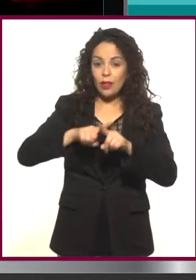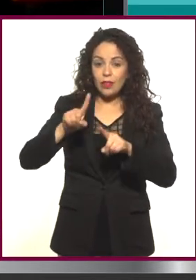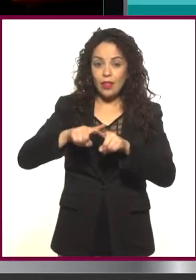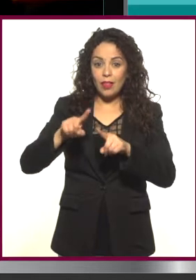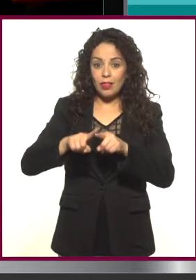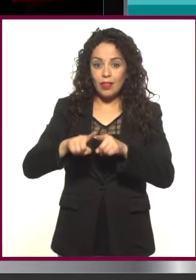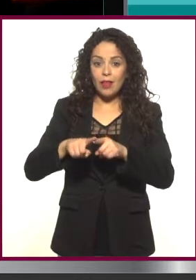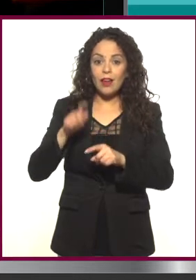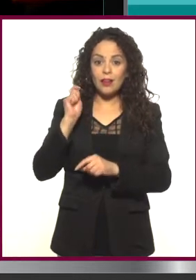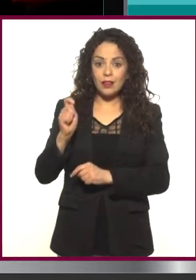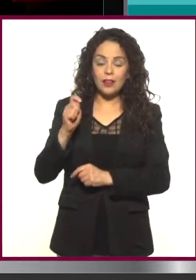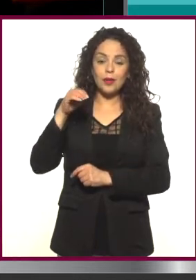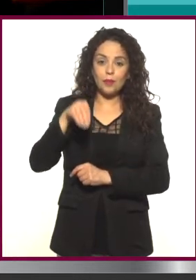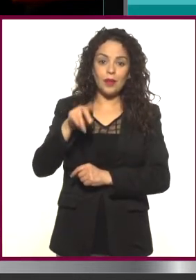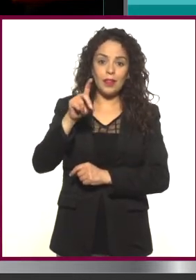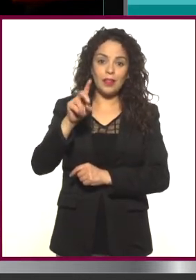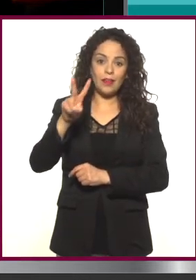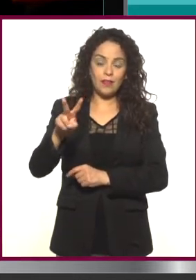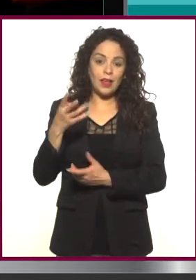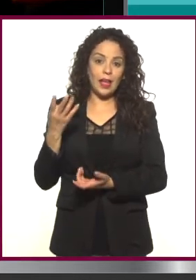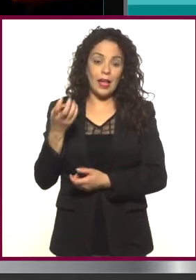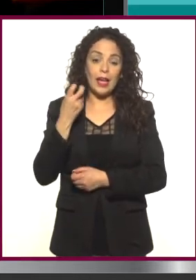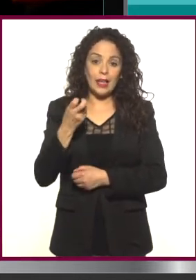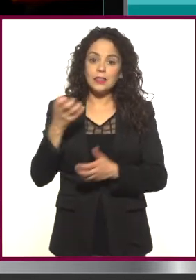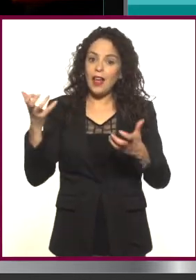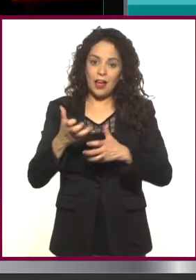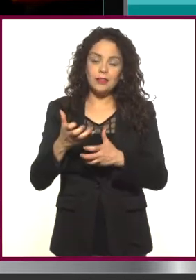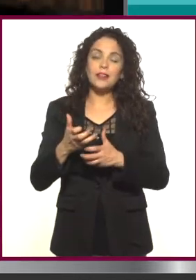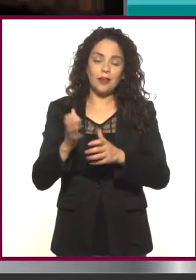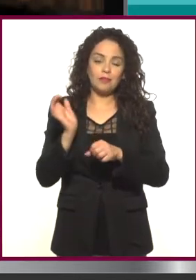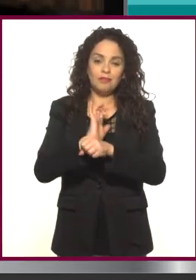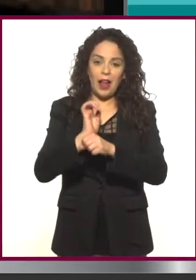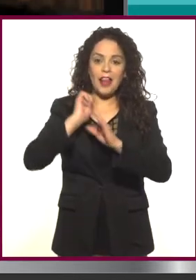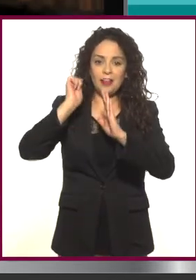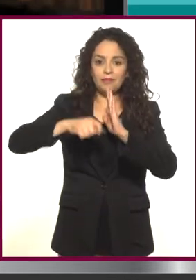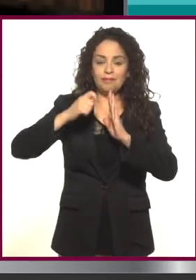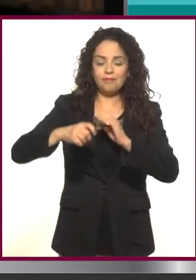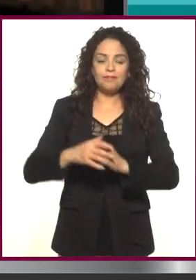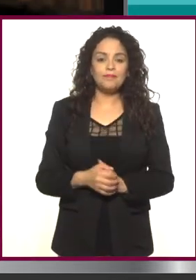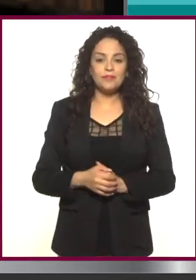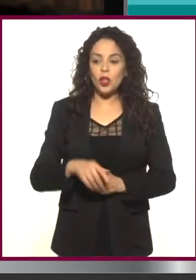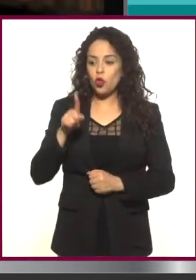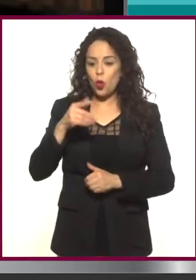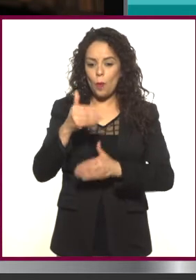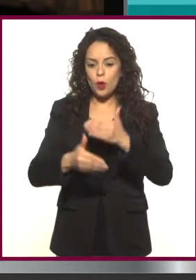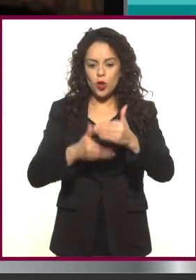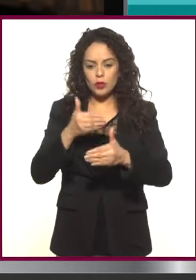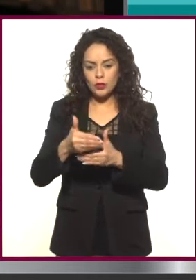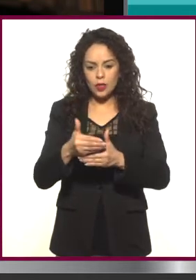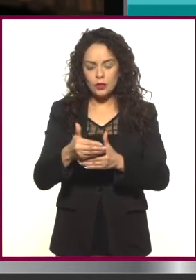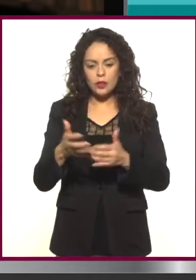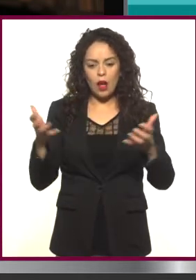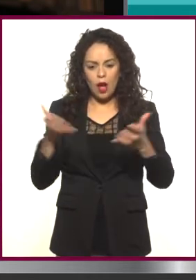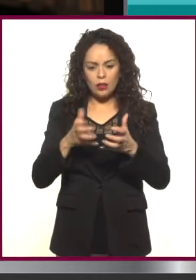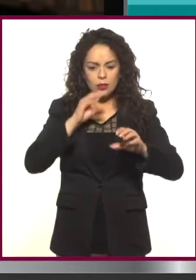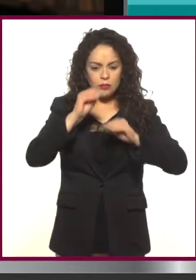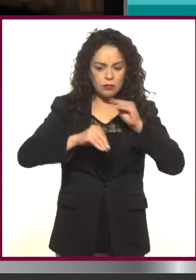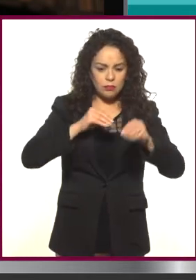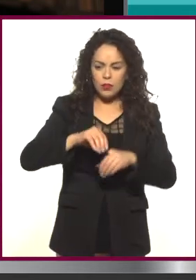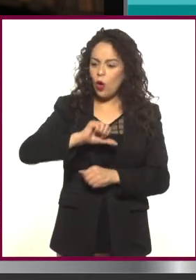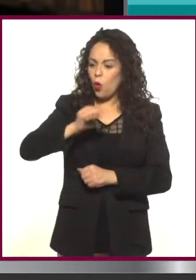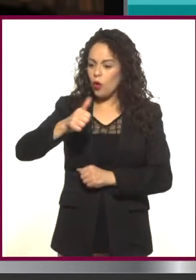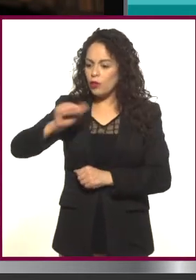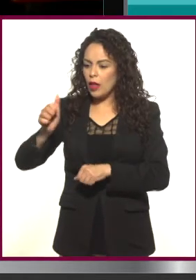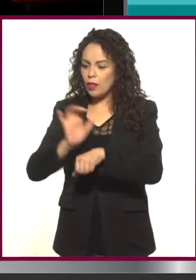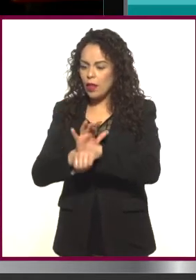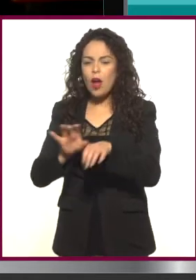mini-DB. Y vámonos a hacer una película. ¿Cómo ha cambiado tu proceso creativo y de producción con tus siguientes